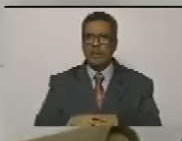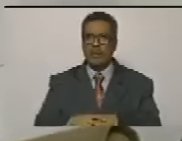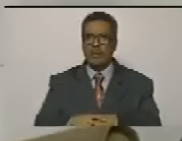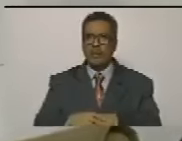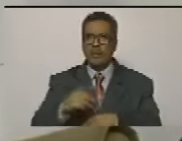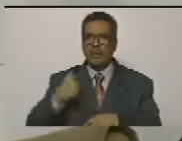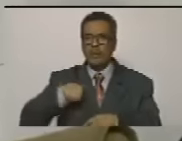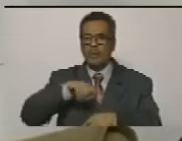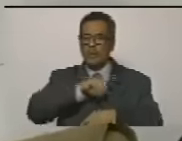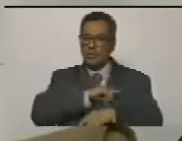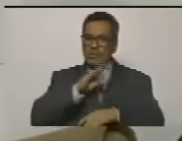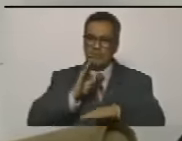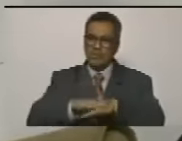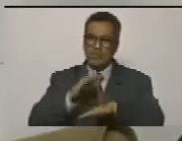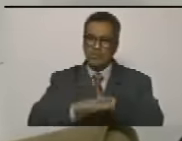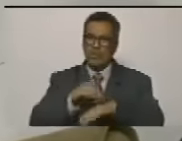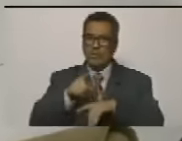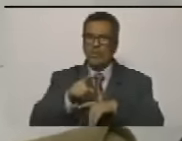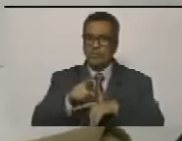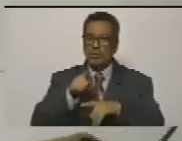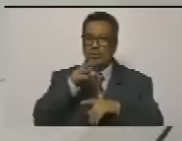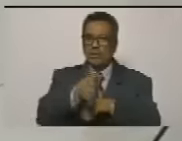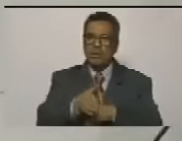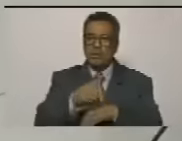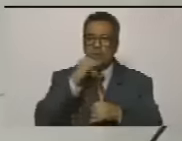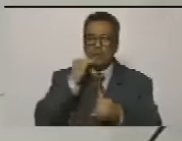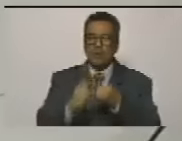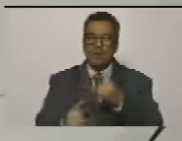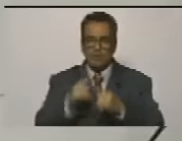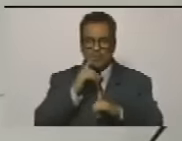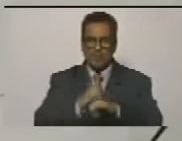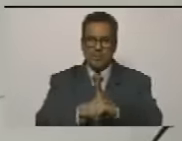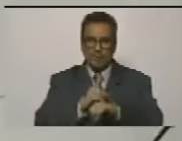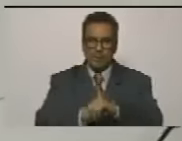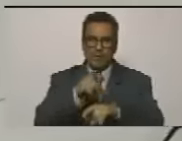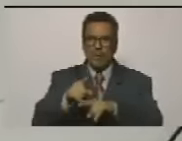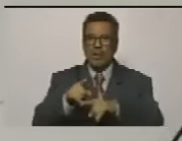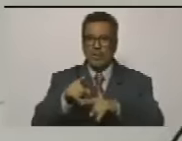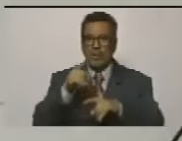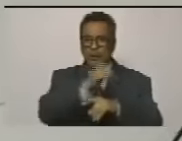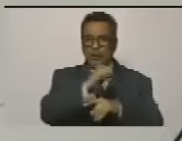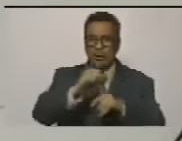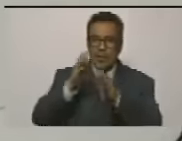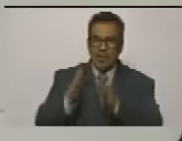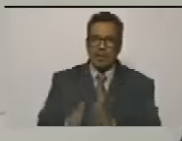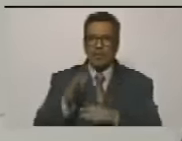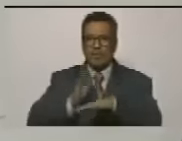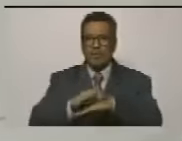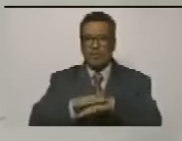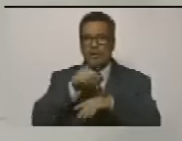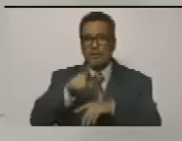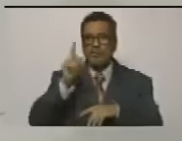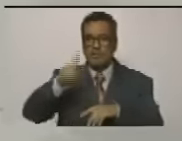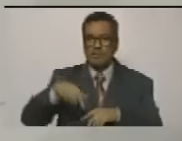somos culpables de que vamos a ir hasta las últimas consecuencias con estos criminales somos culpables de eso